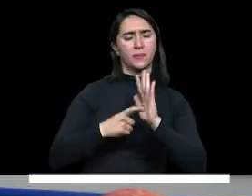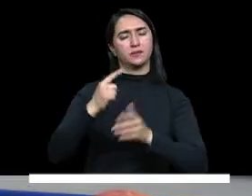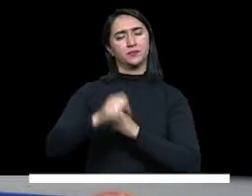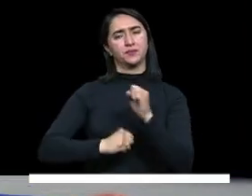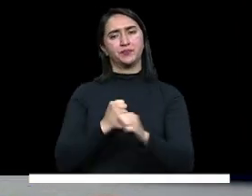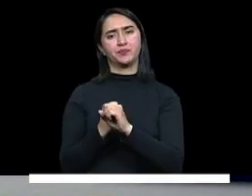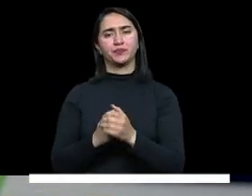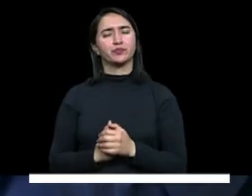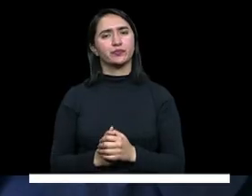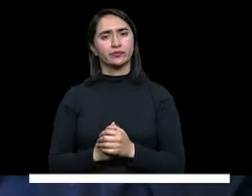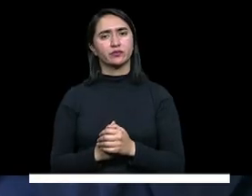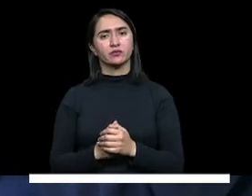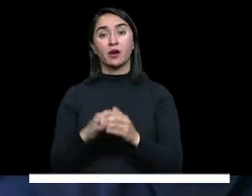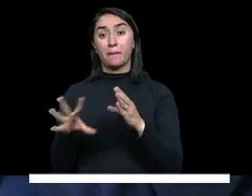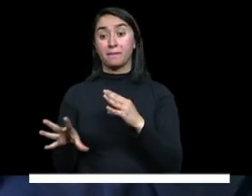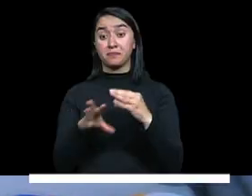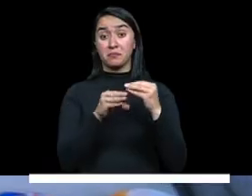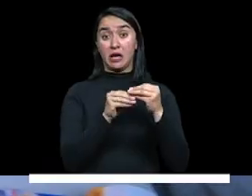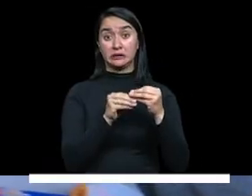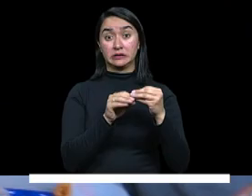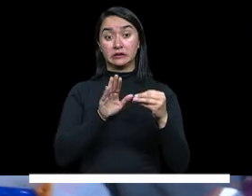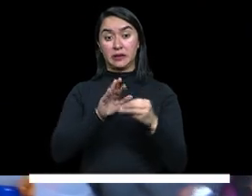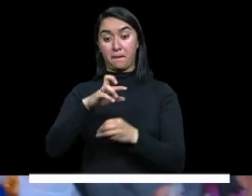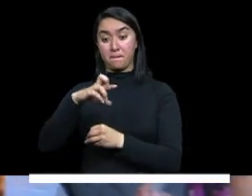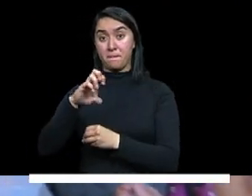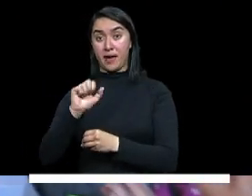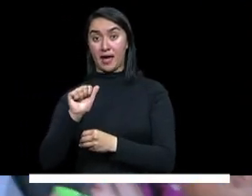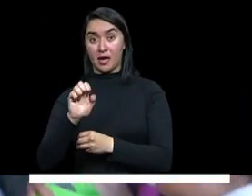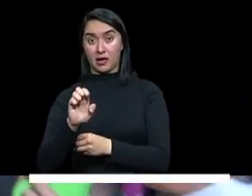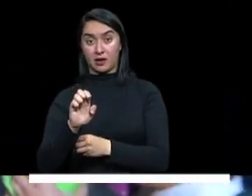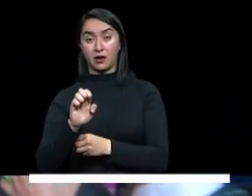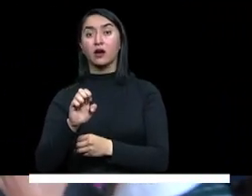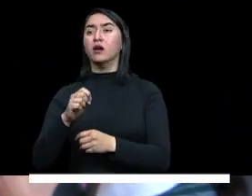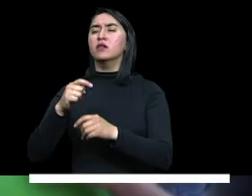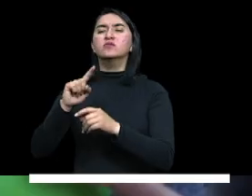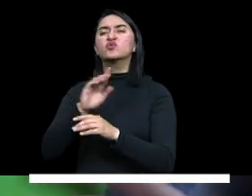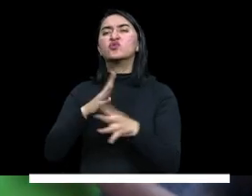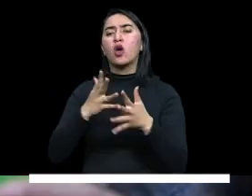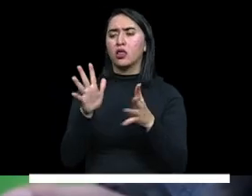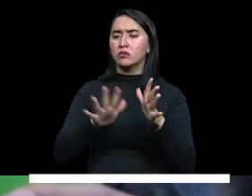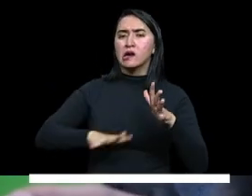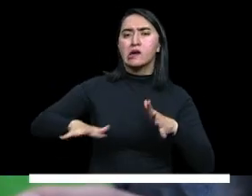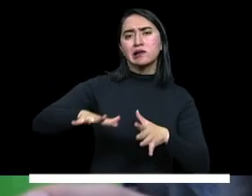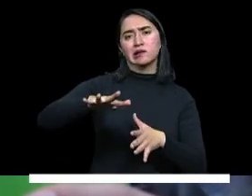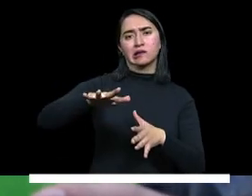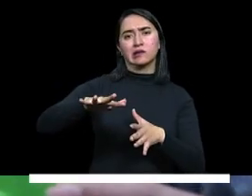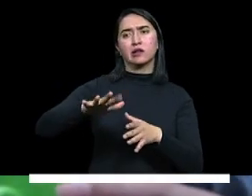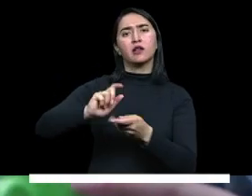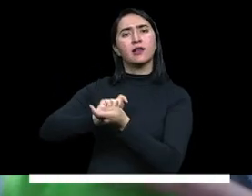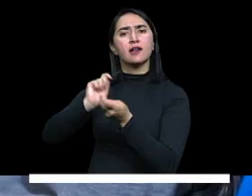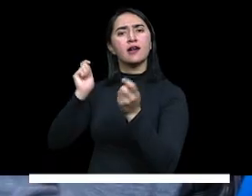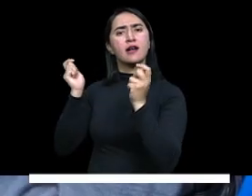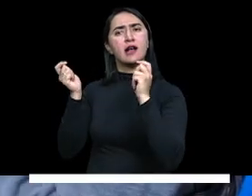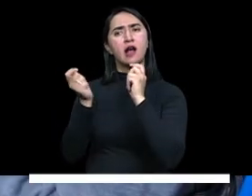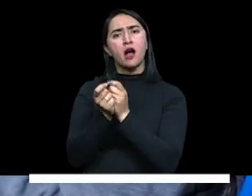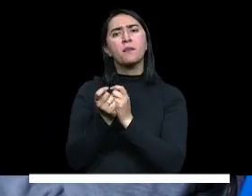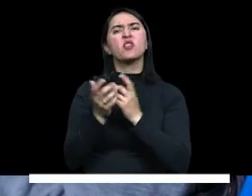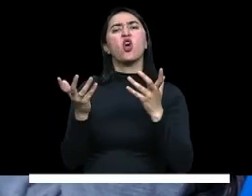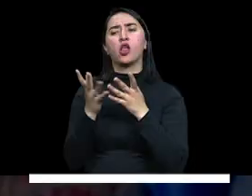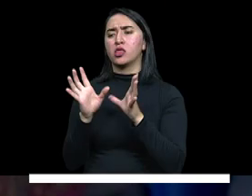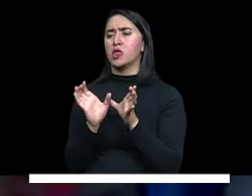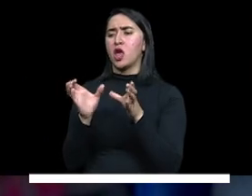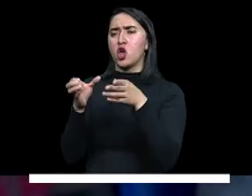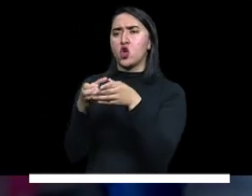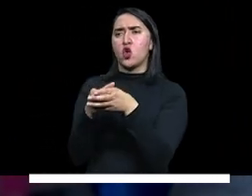Adicionalmente, logramos que la operación del PAE en las zonas rurales se trasladara a las asociaciones de padres